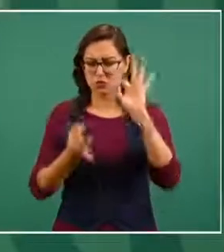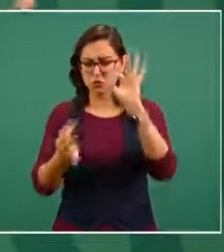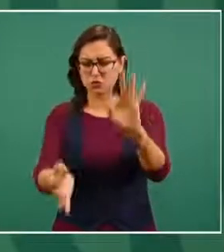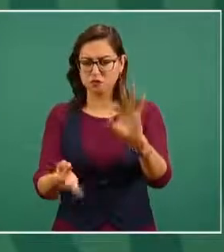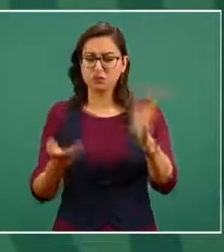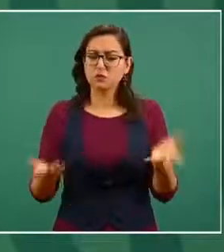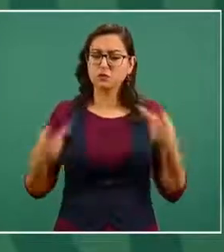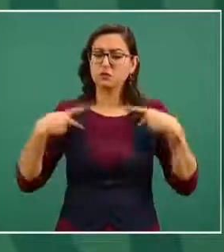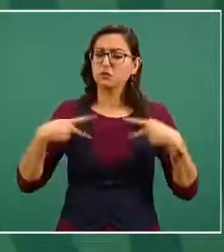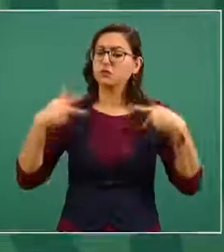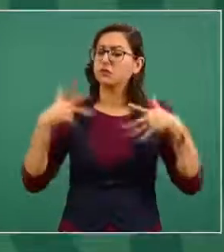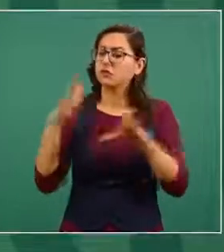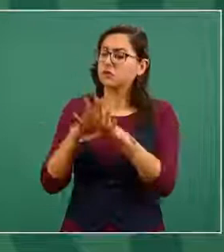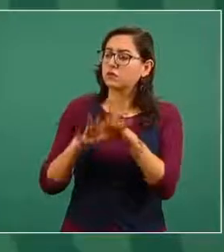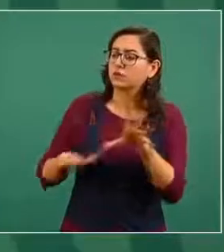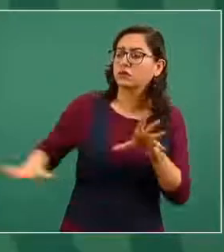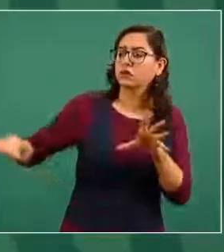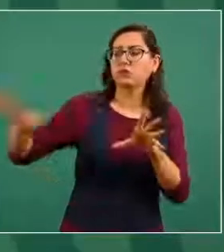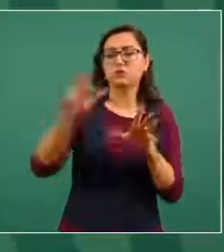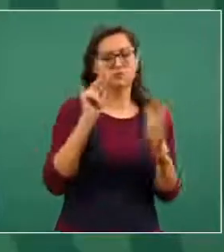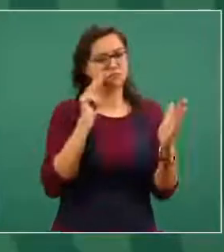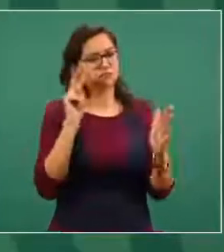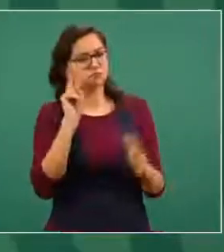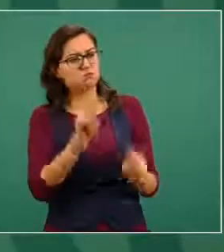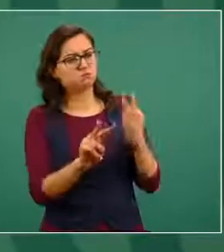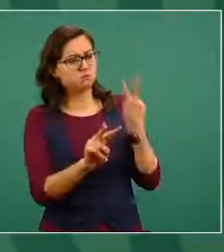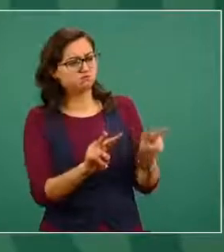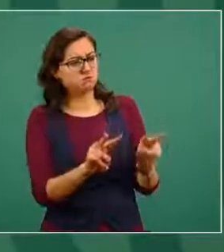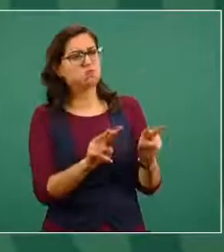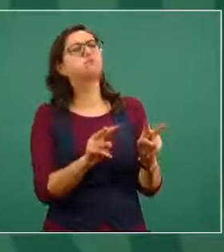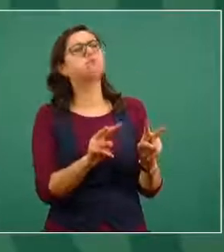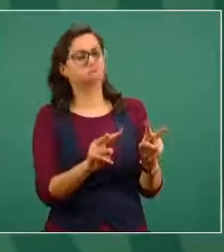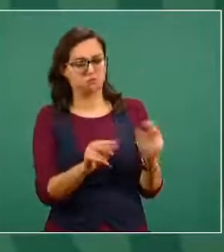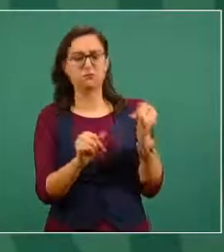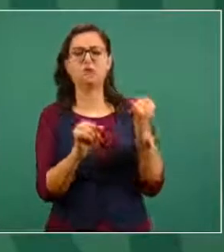gente se vaya con la información